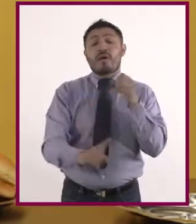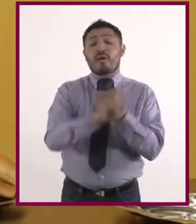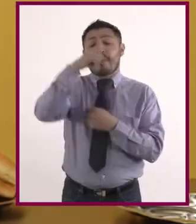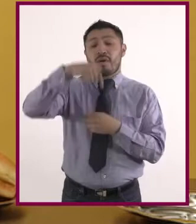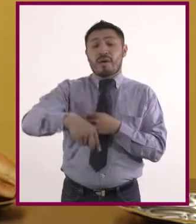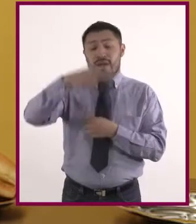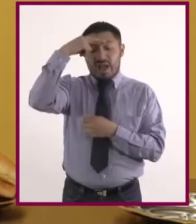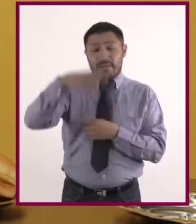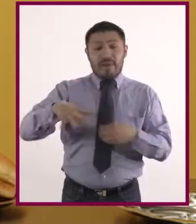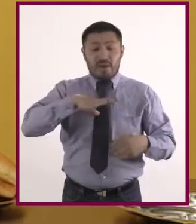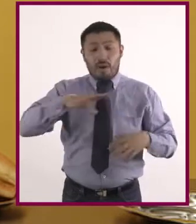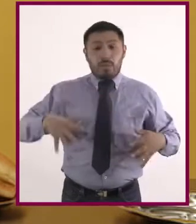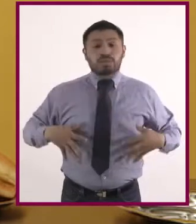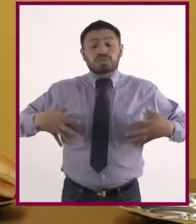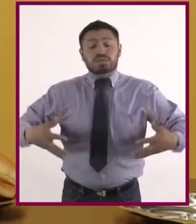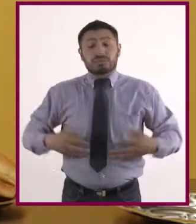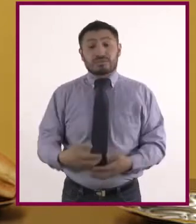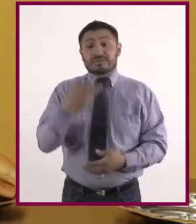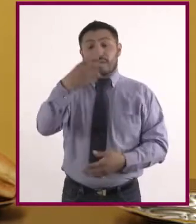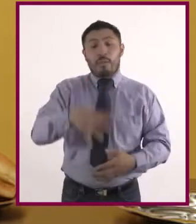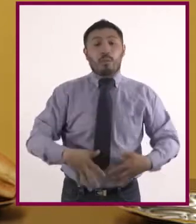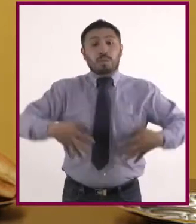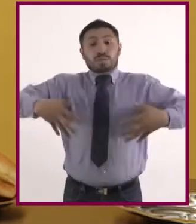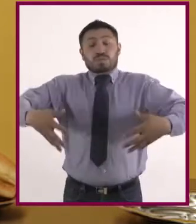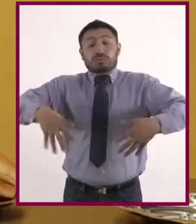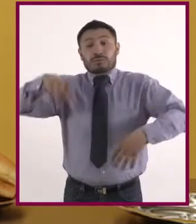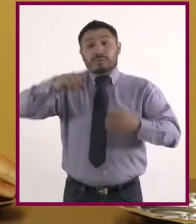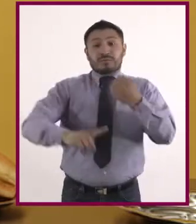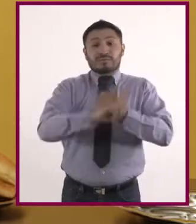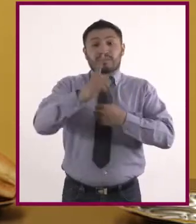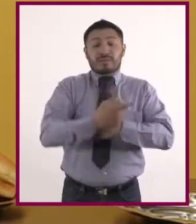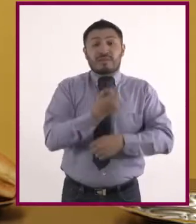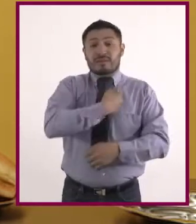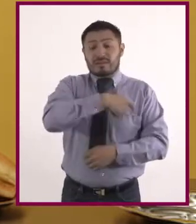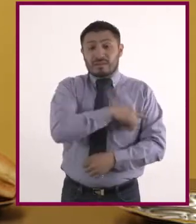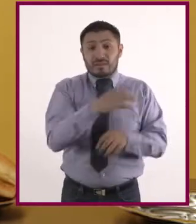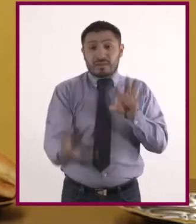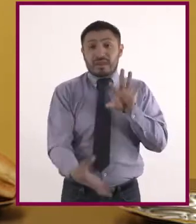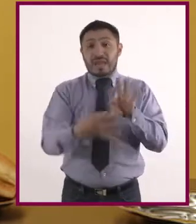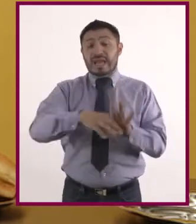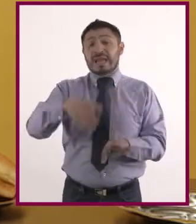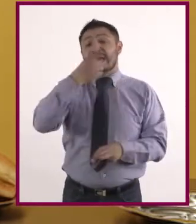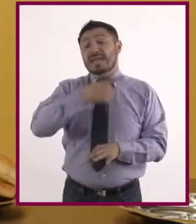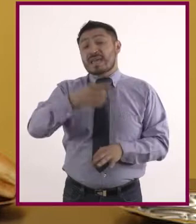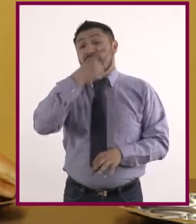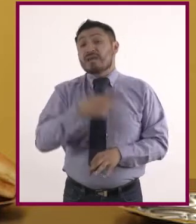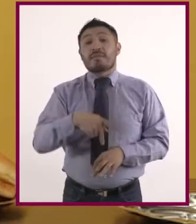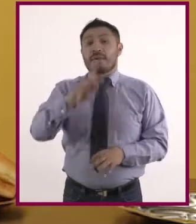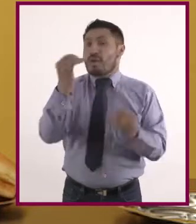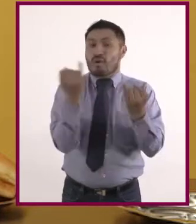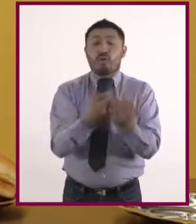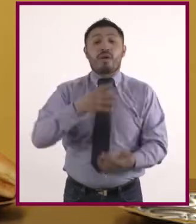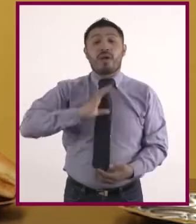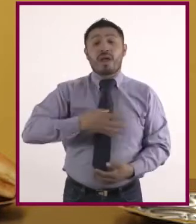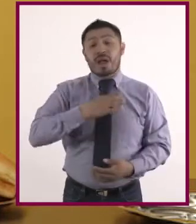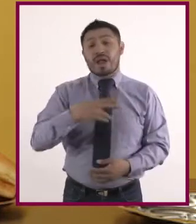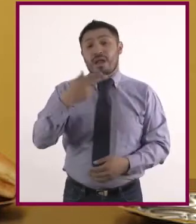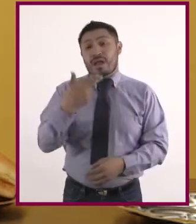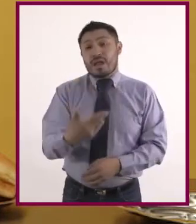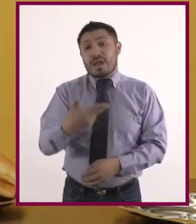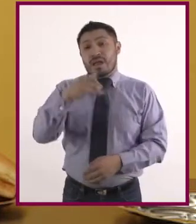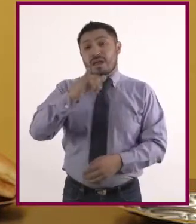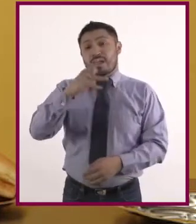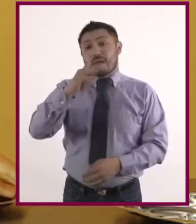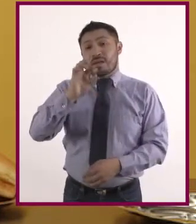Precisamente, la obesidad es un problema de salud pública que se asocia con las enfermedades como la diabetes, pero también con el cáncer, hipertensión